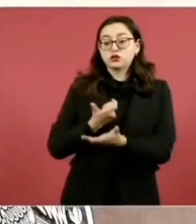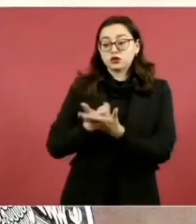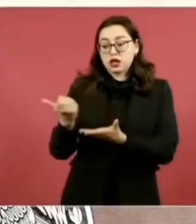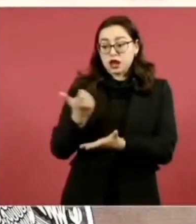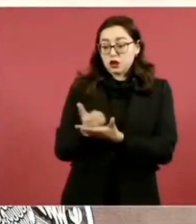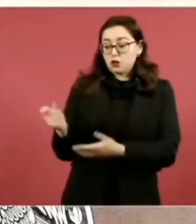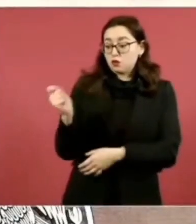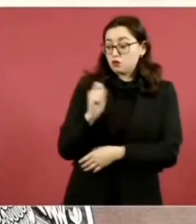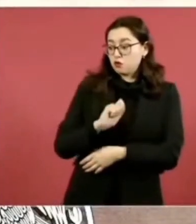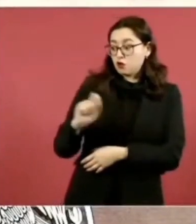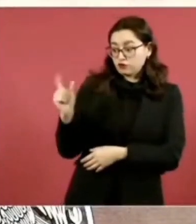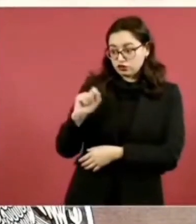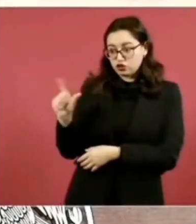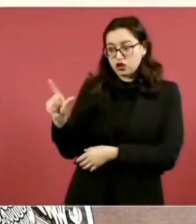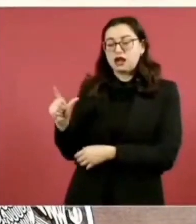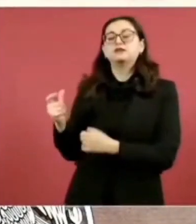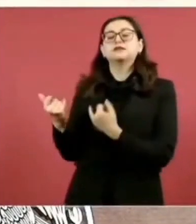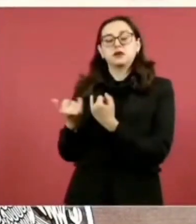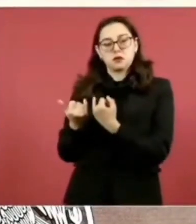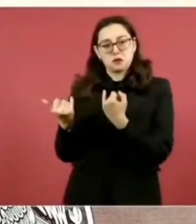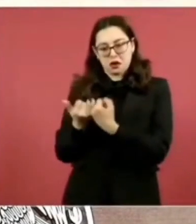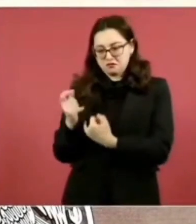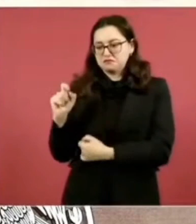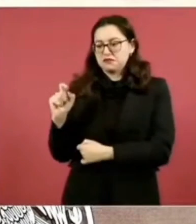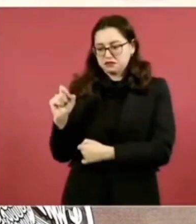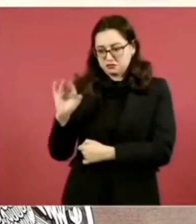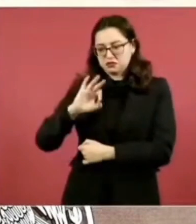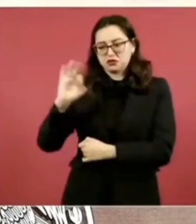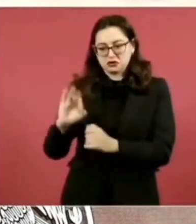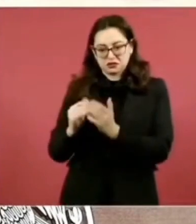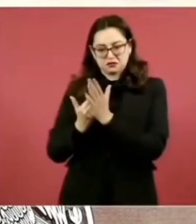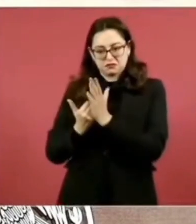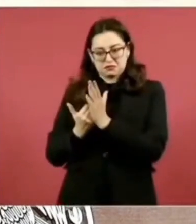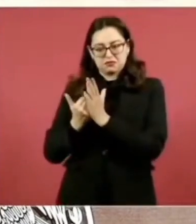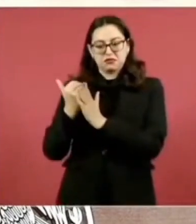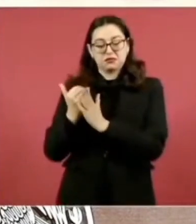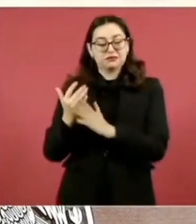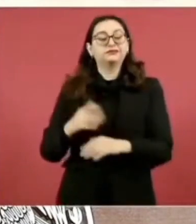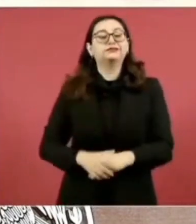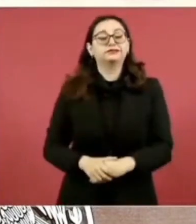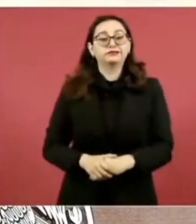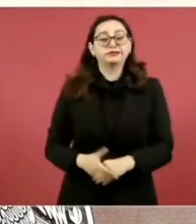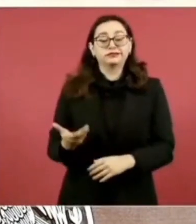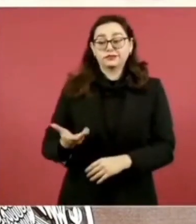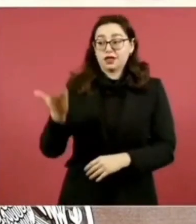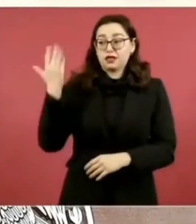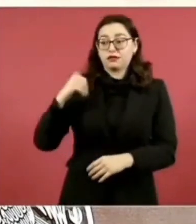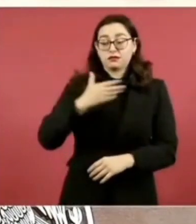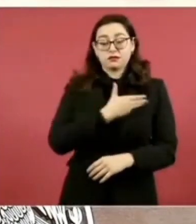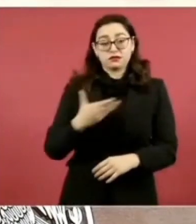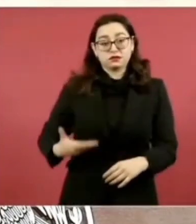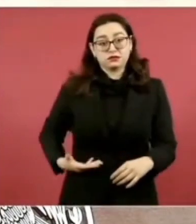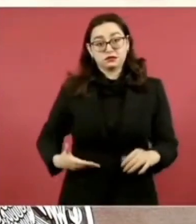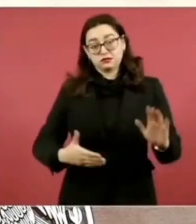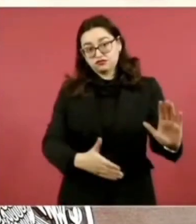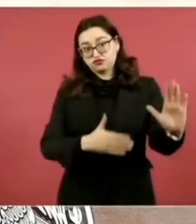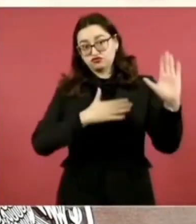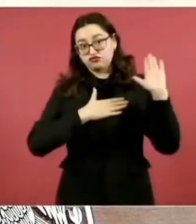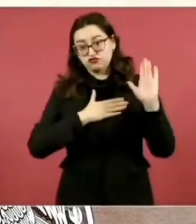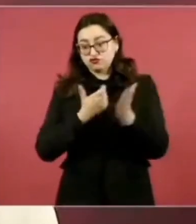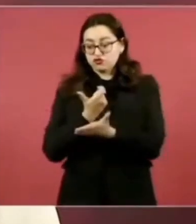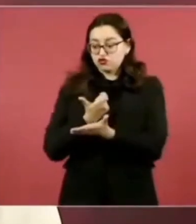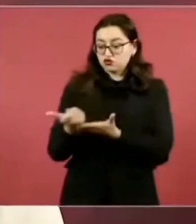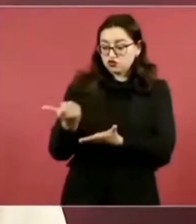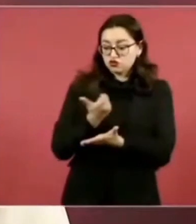Con esto se cumple el compromiso establecido por el presidente Andrés Manuel López Obrador de aumentar el salario mínimo